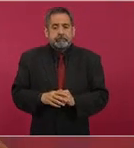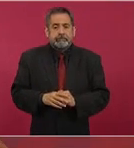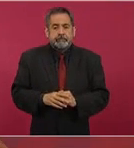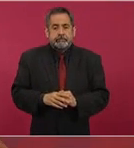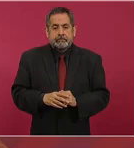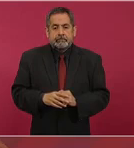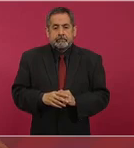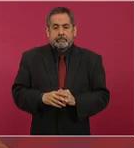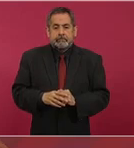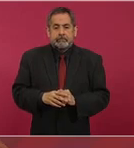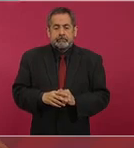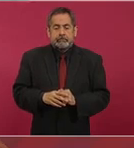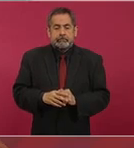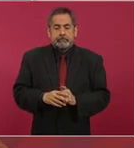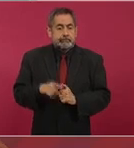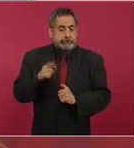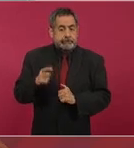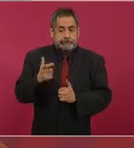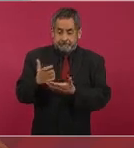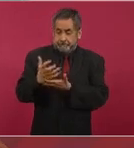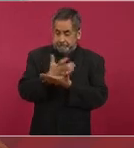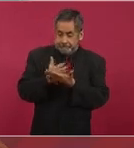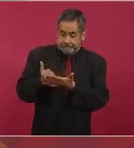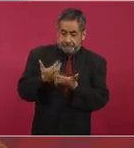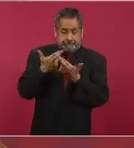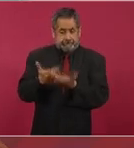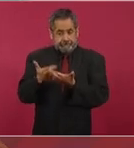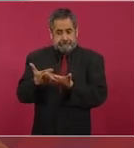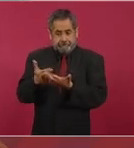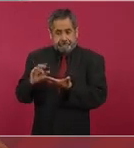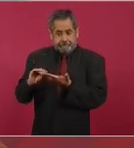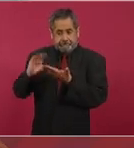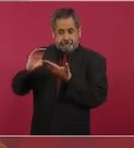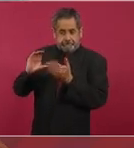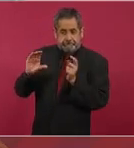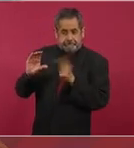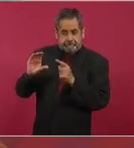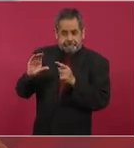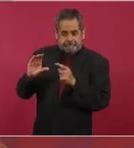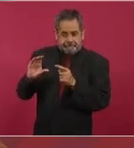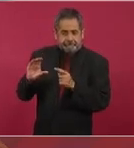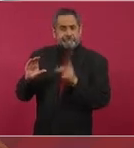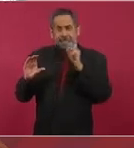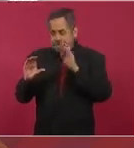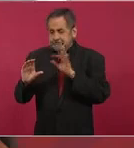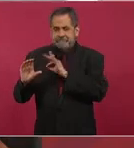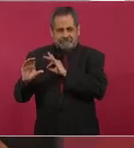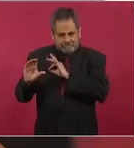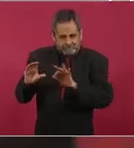y ese excedente nos permite